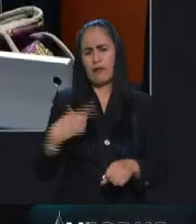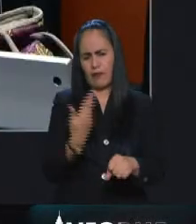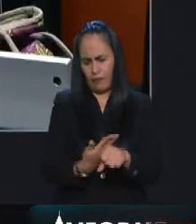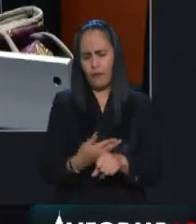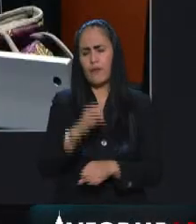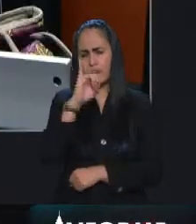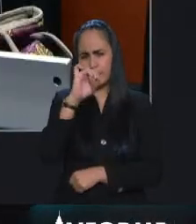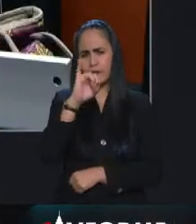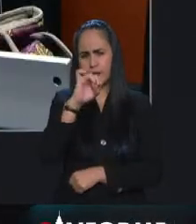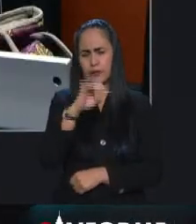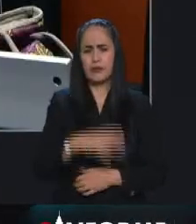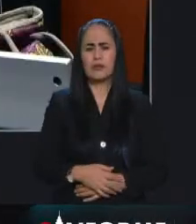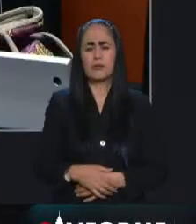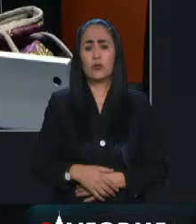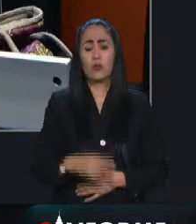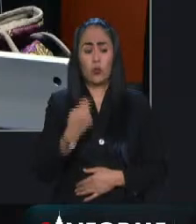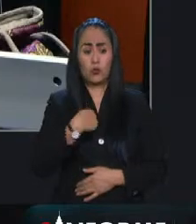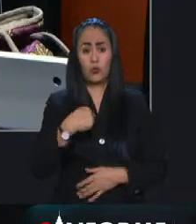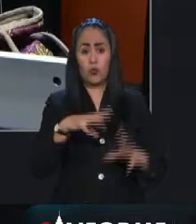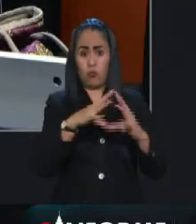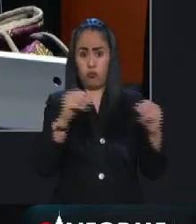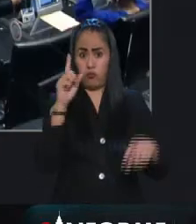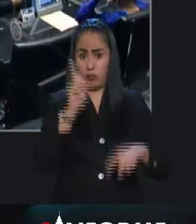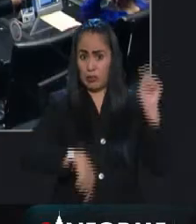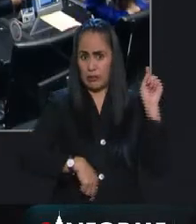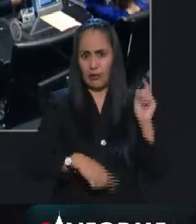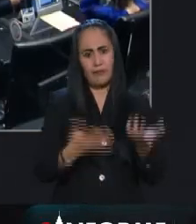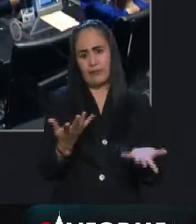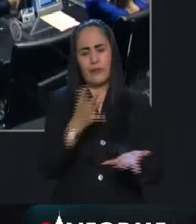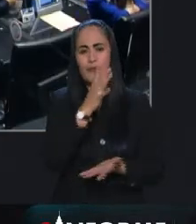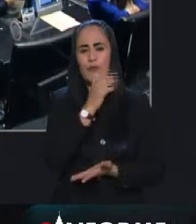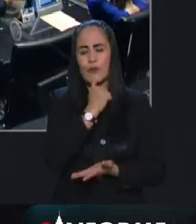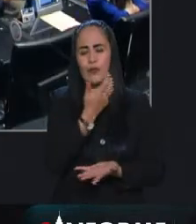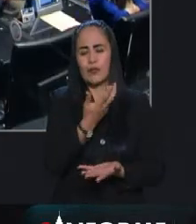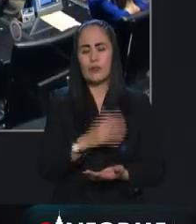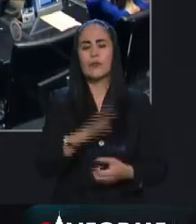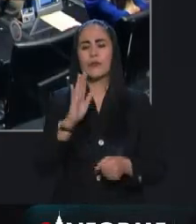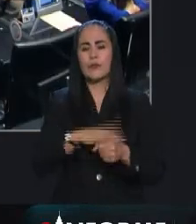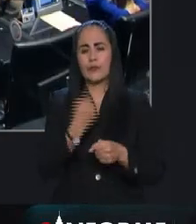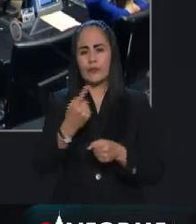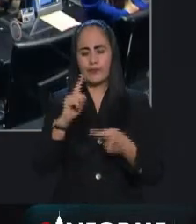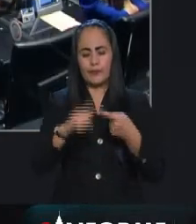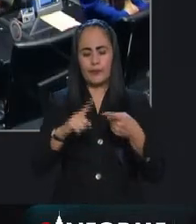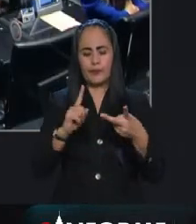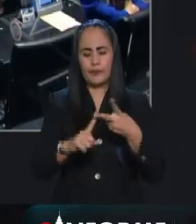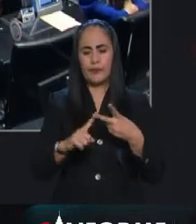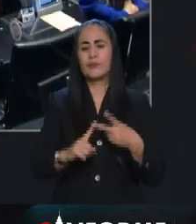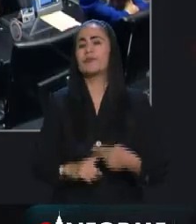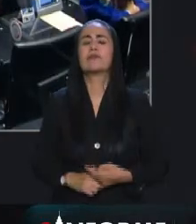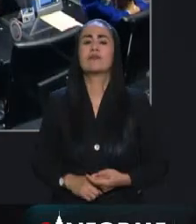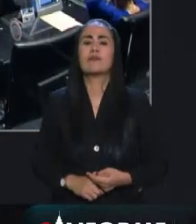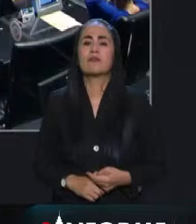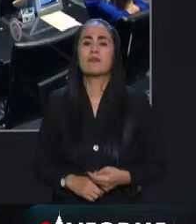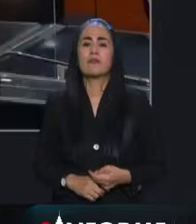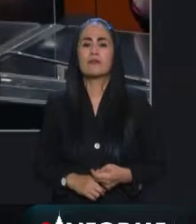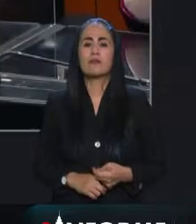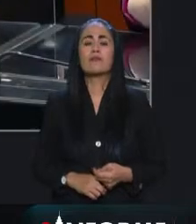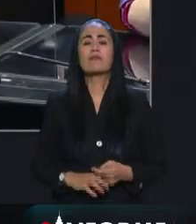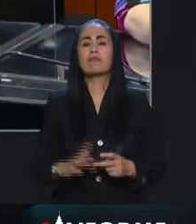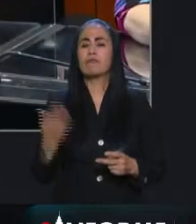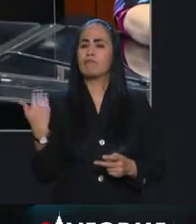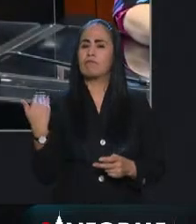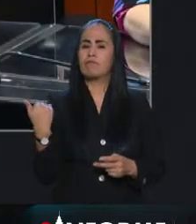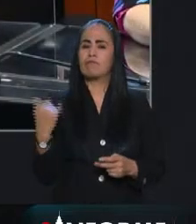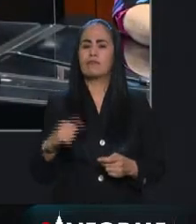hay condiciones de esto. Y bueno, se circunscribe a dos hechos en concreto. Uno, que detonó esto ya último,